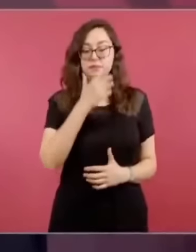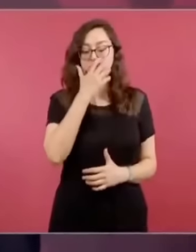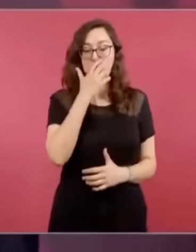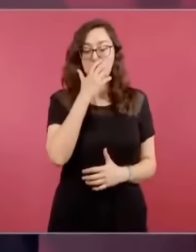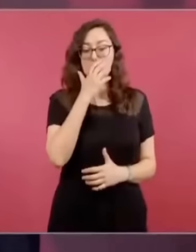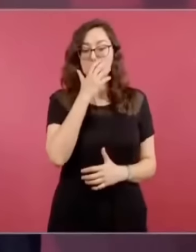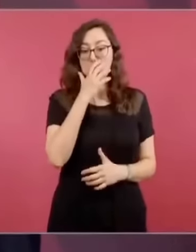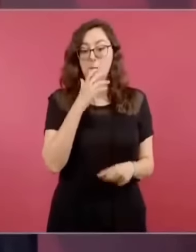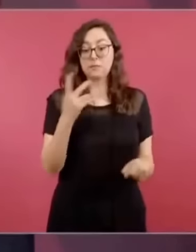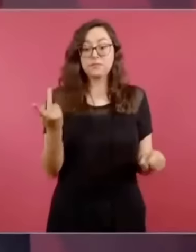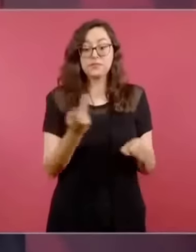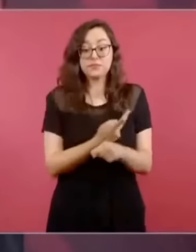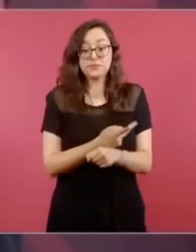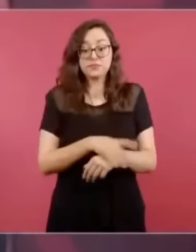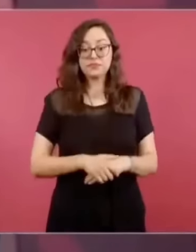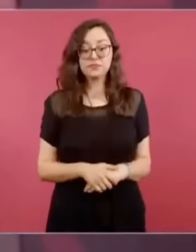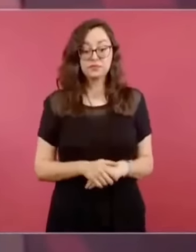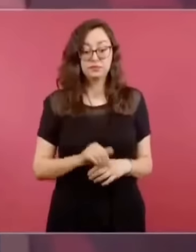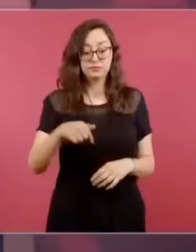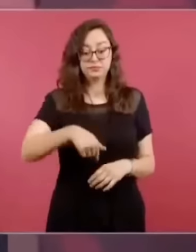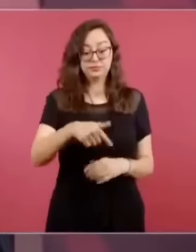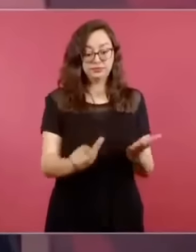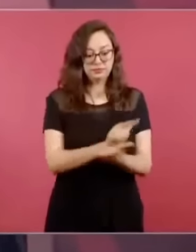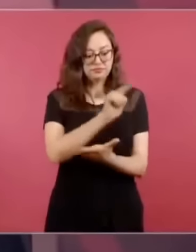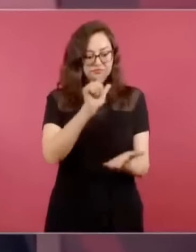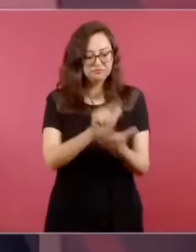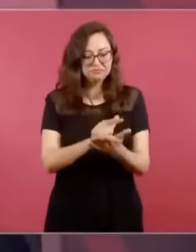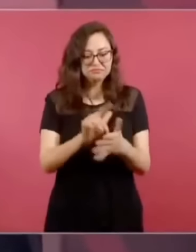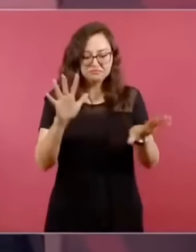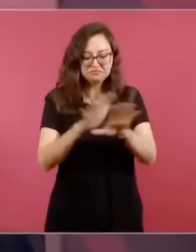se podían comprar medicamentos en el extranjero.